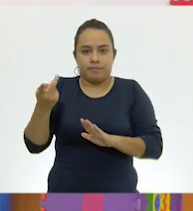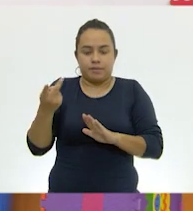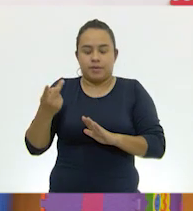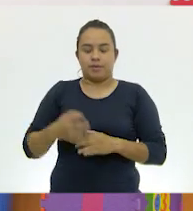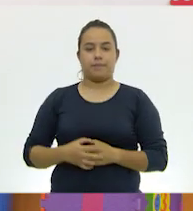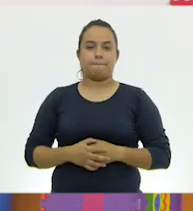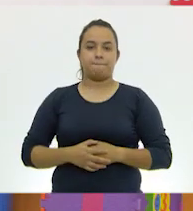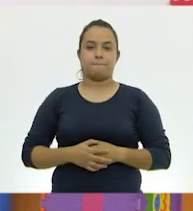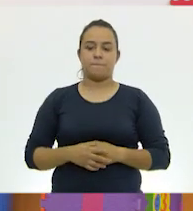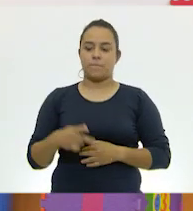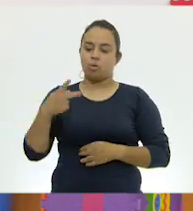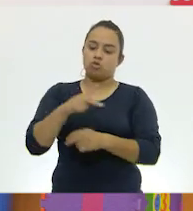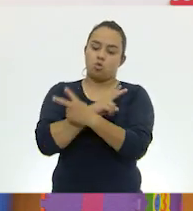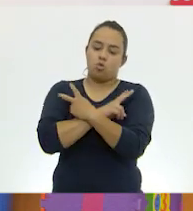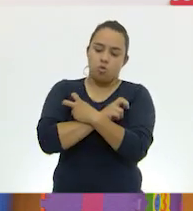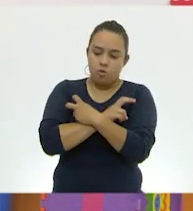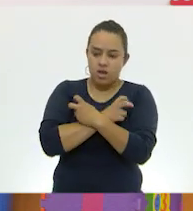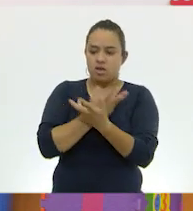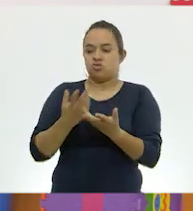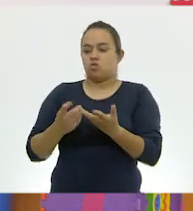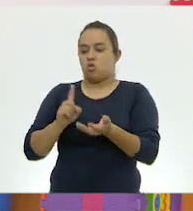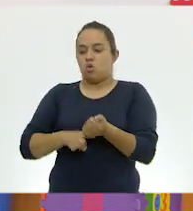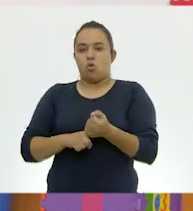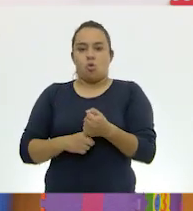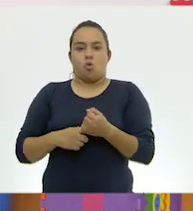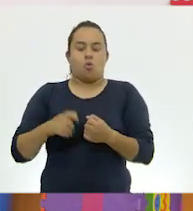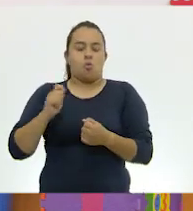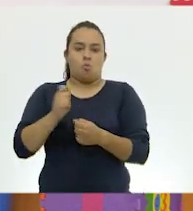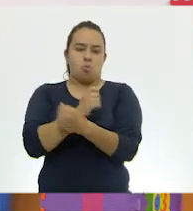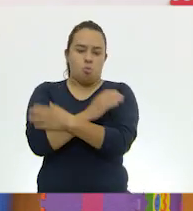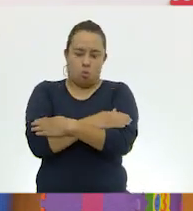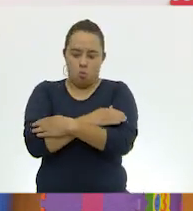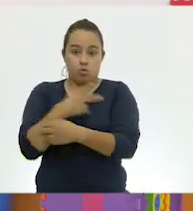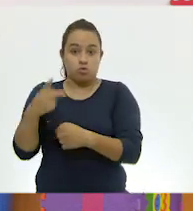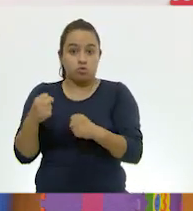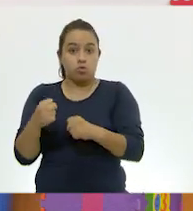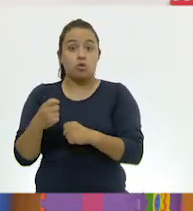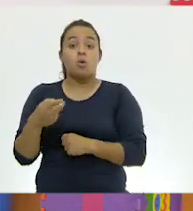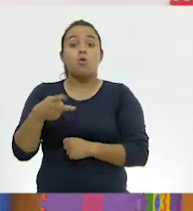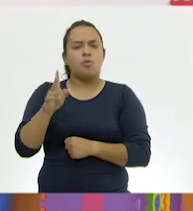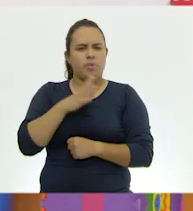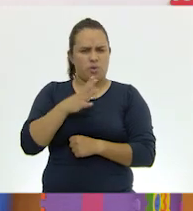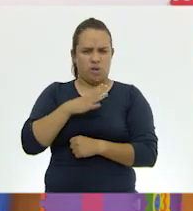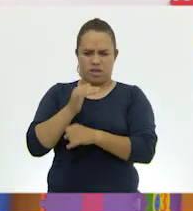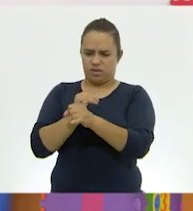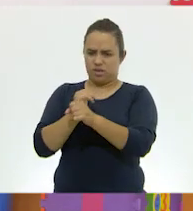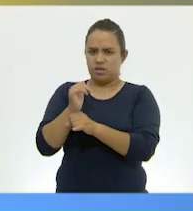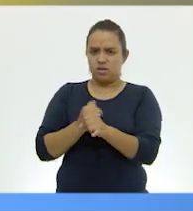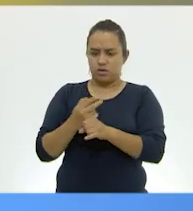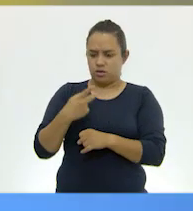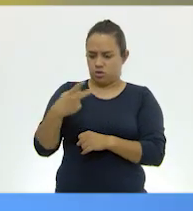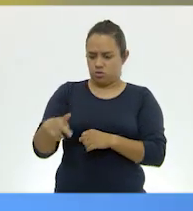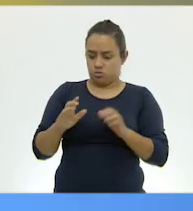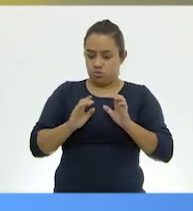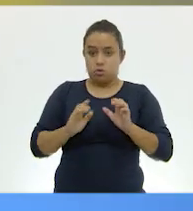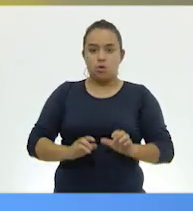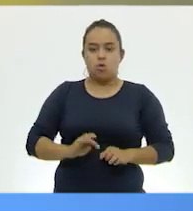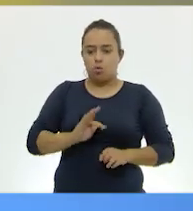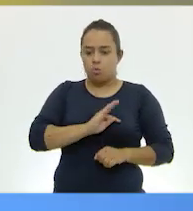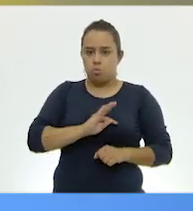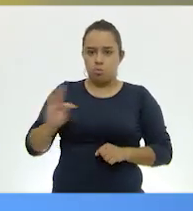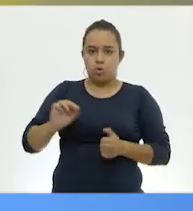circulatorio, muscular. ¡Qué increíble! Pero lo más asombroso es que ha habido estudios donde estos organismos pueden